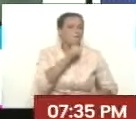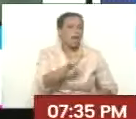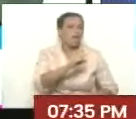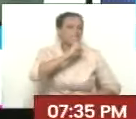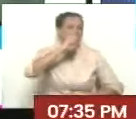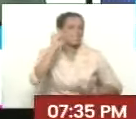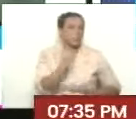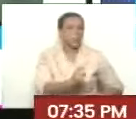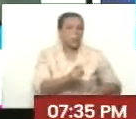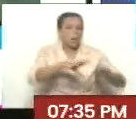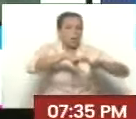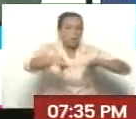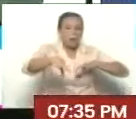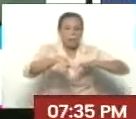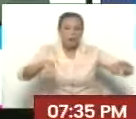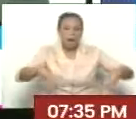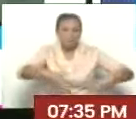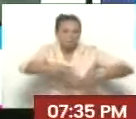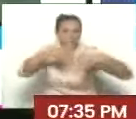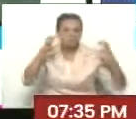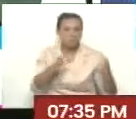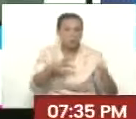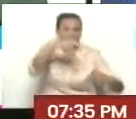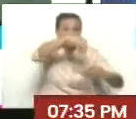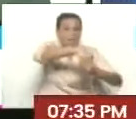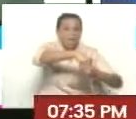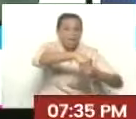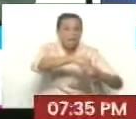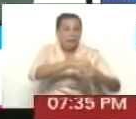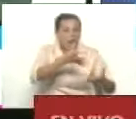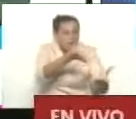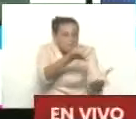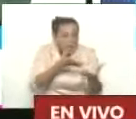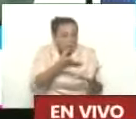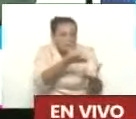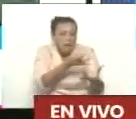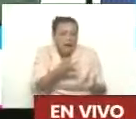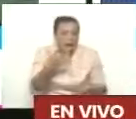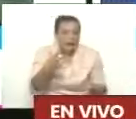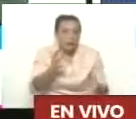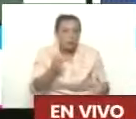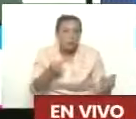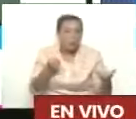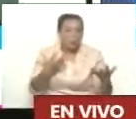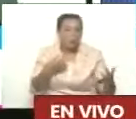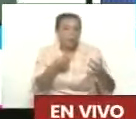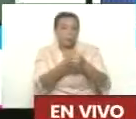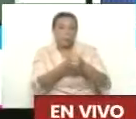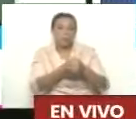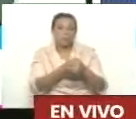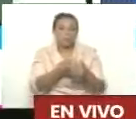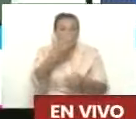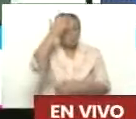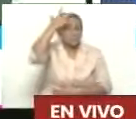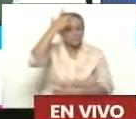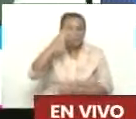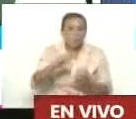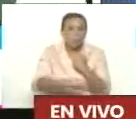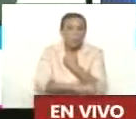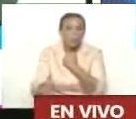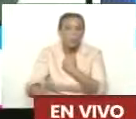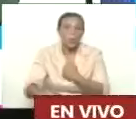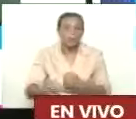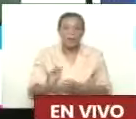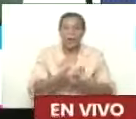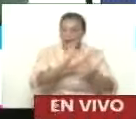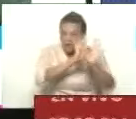odio, la división, el enfrentamiento interno, la guarimba, el zarpazo golpista, tipo 11 de abril,